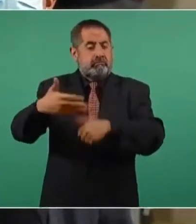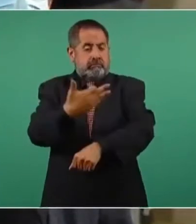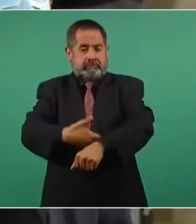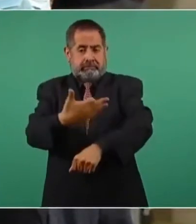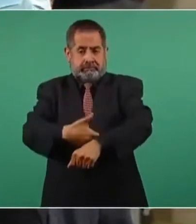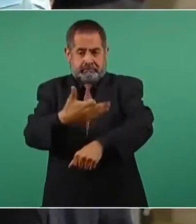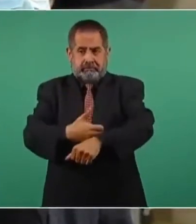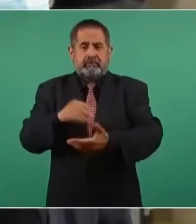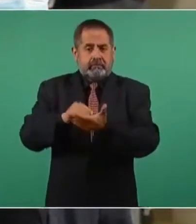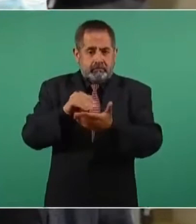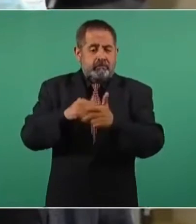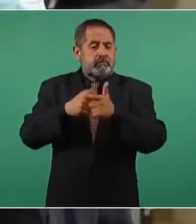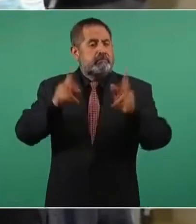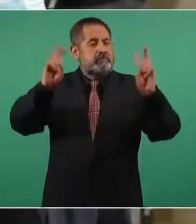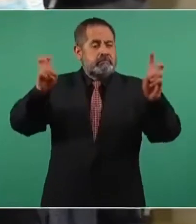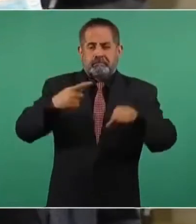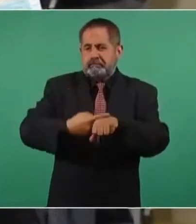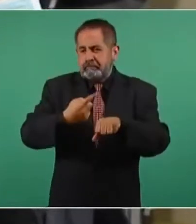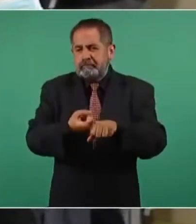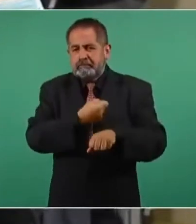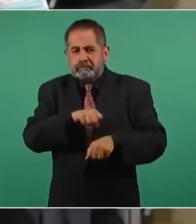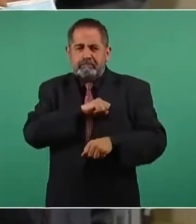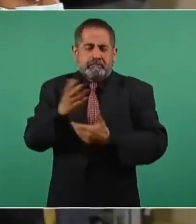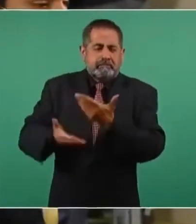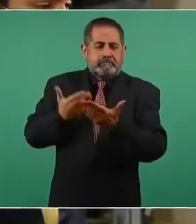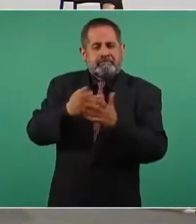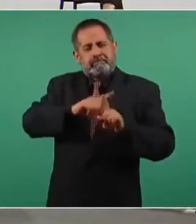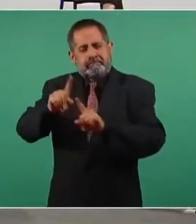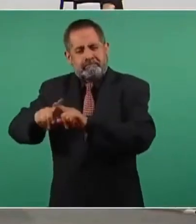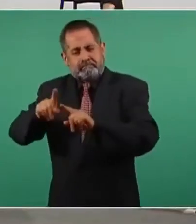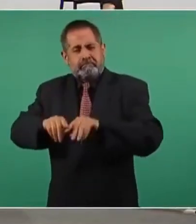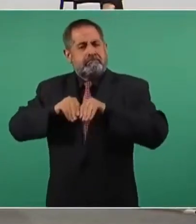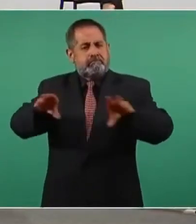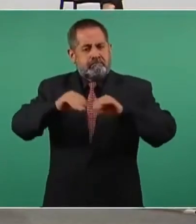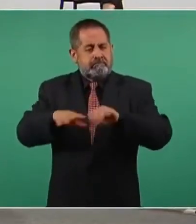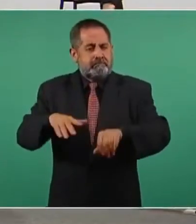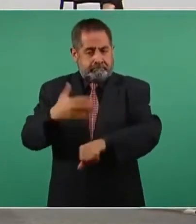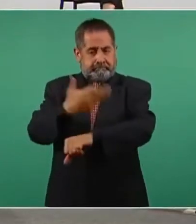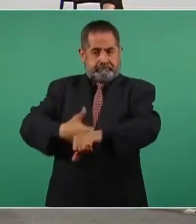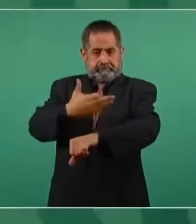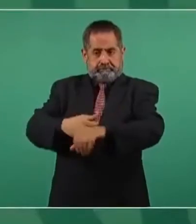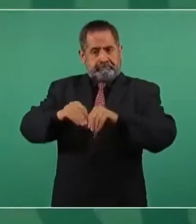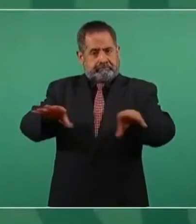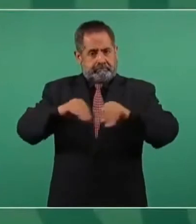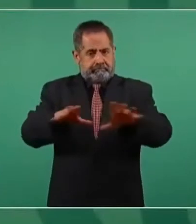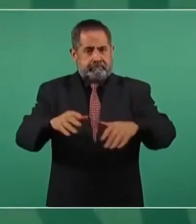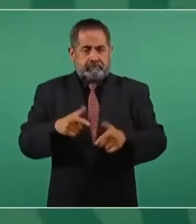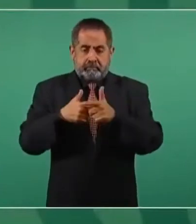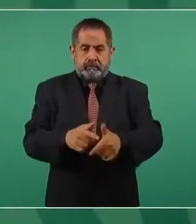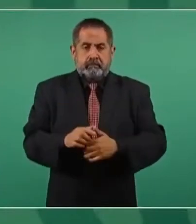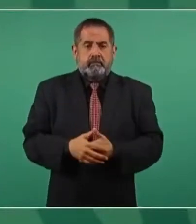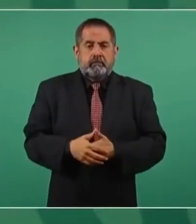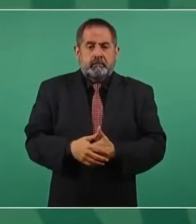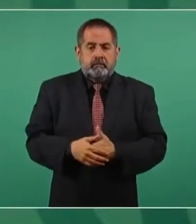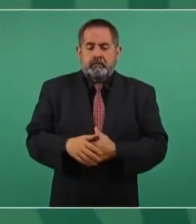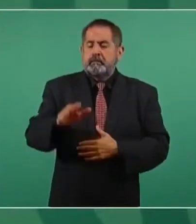obesidad y las adicciones entre otros problemas que tiene la salud de México vamos a seguir